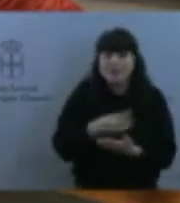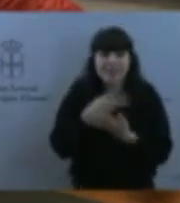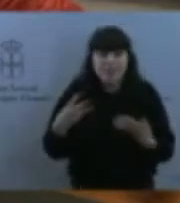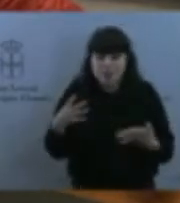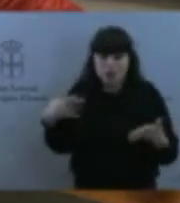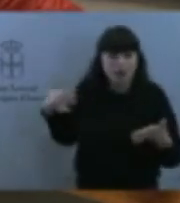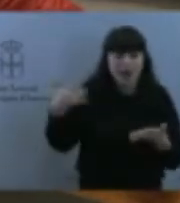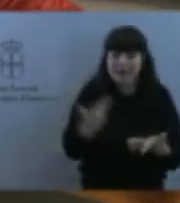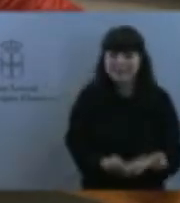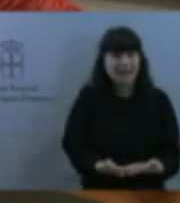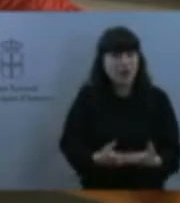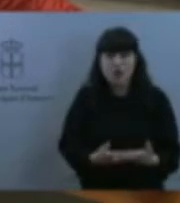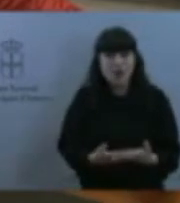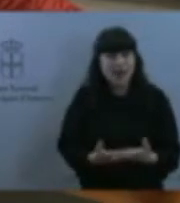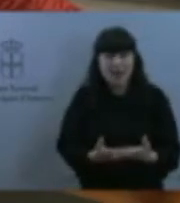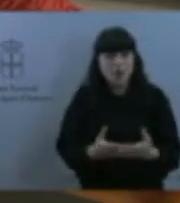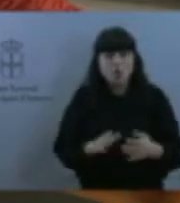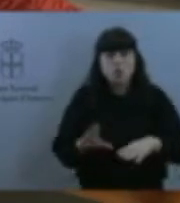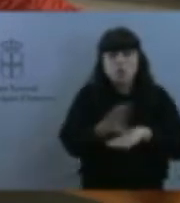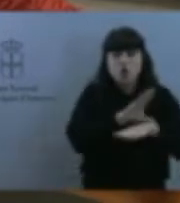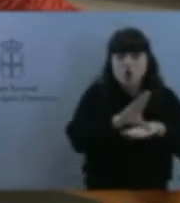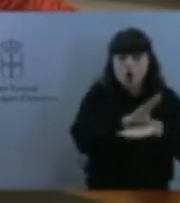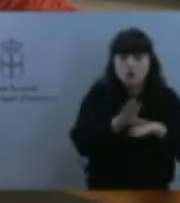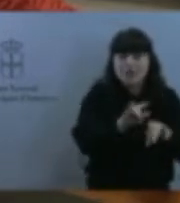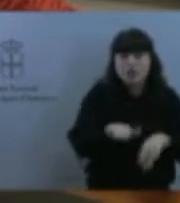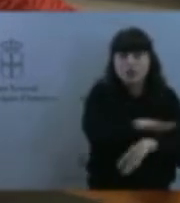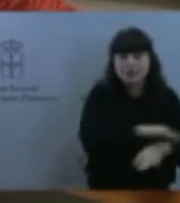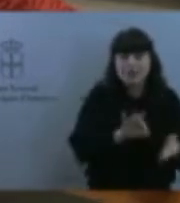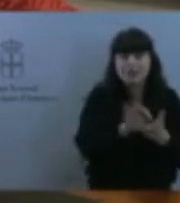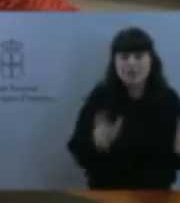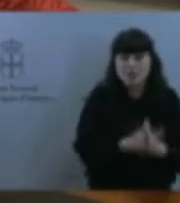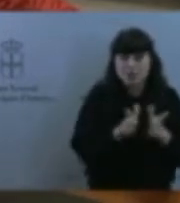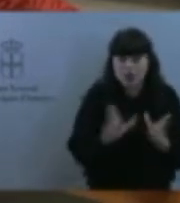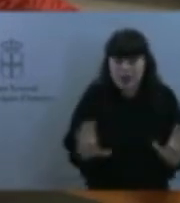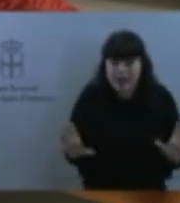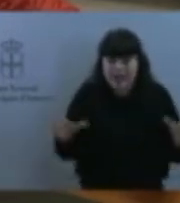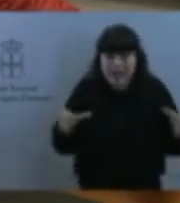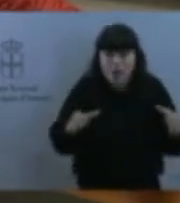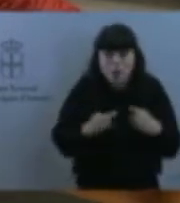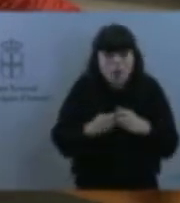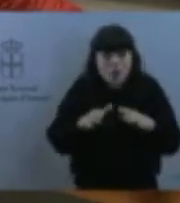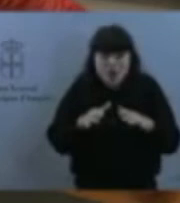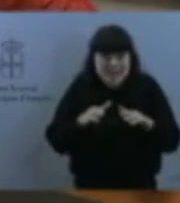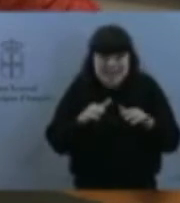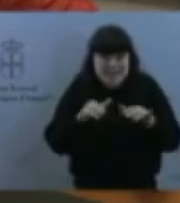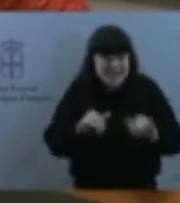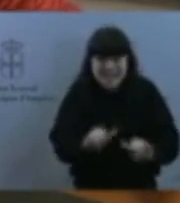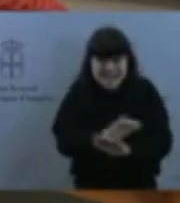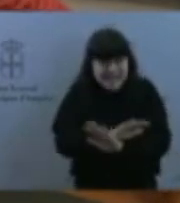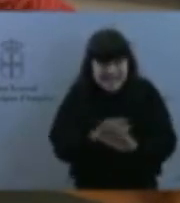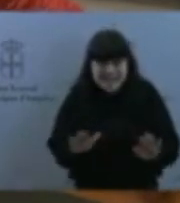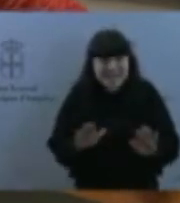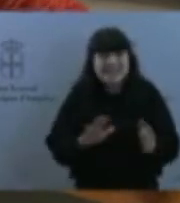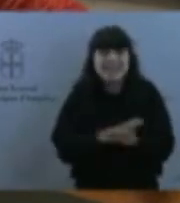Territorial de Servicios Sociales, no hubo ninguna reunión en la cual no se hablase de esta cuestión. Y no se hablase en este sentido.